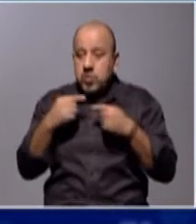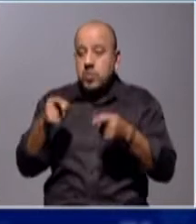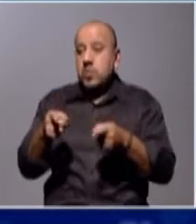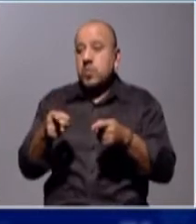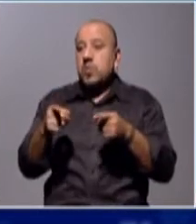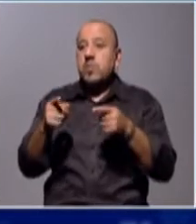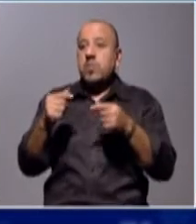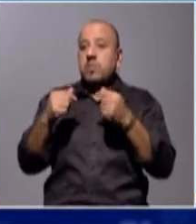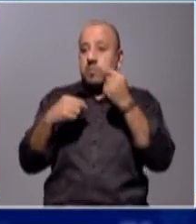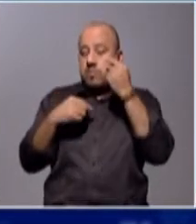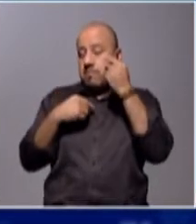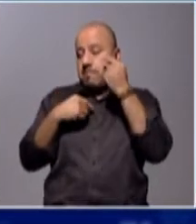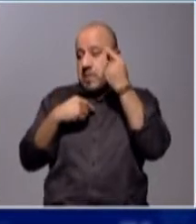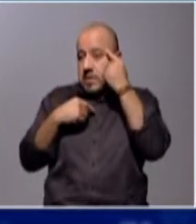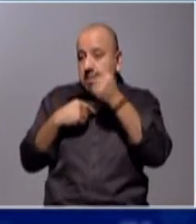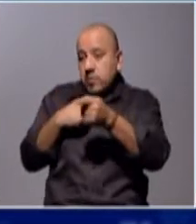visión territorial.